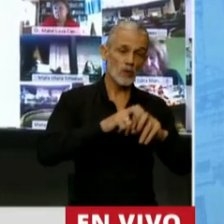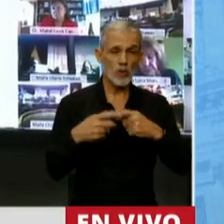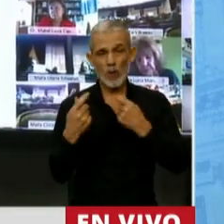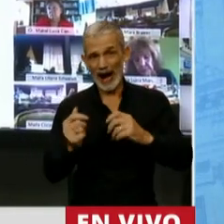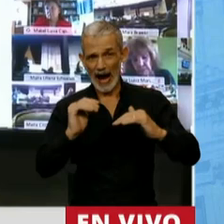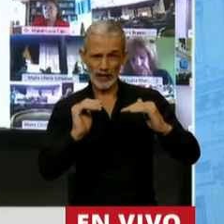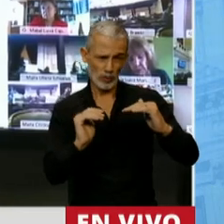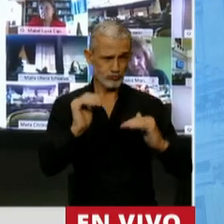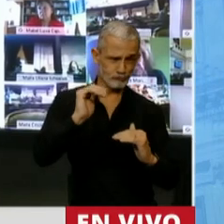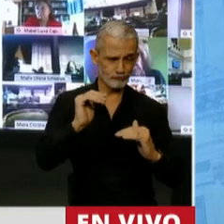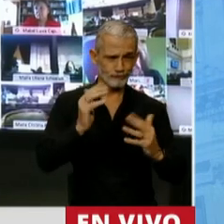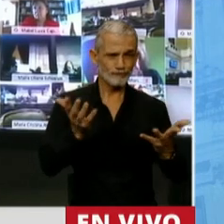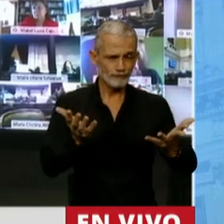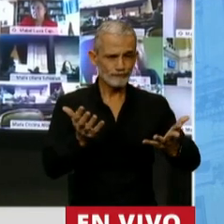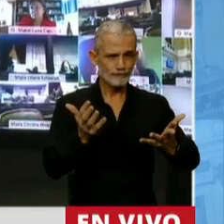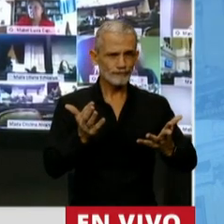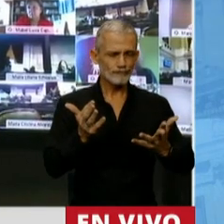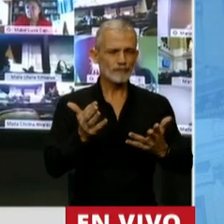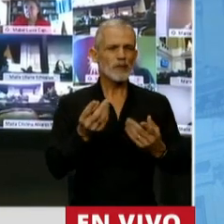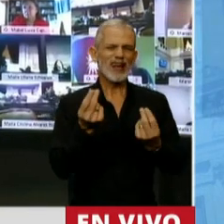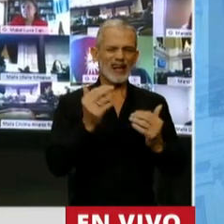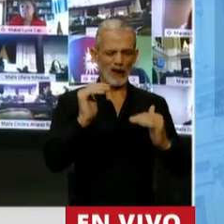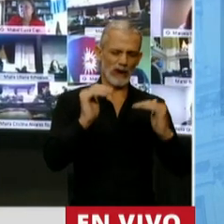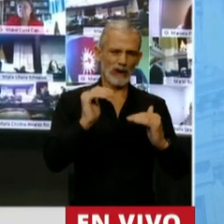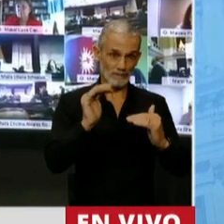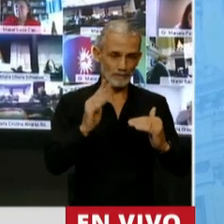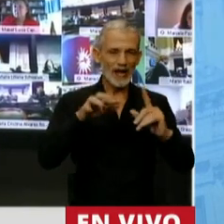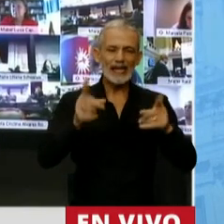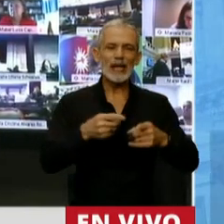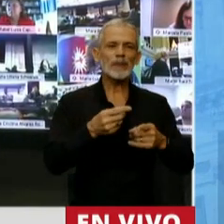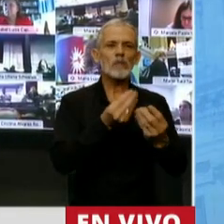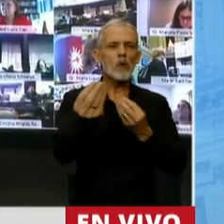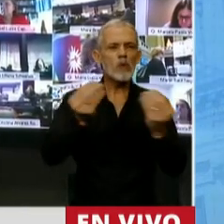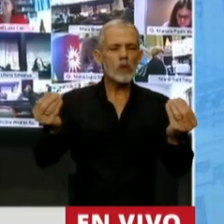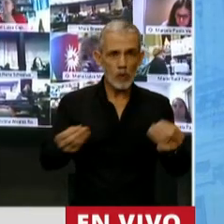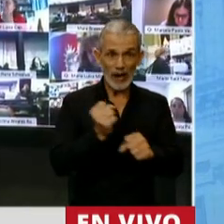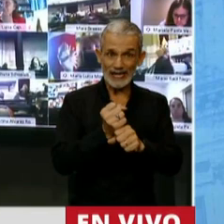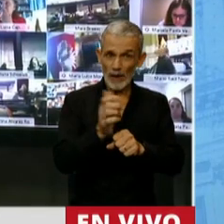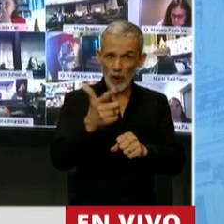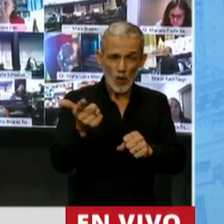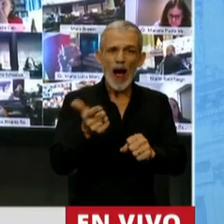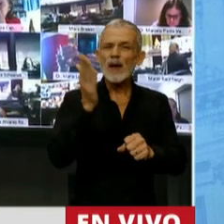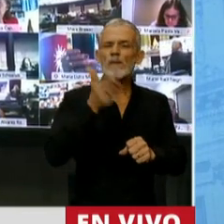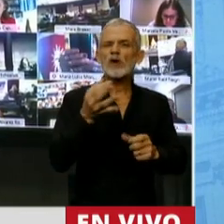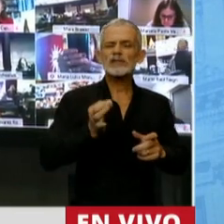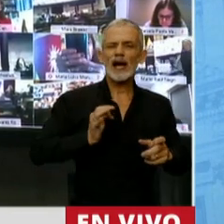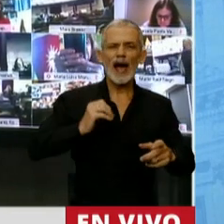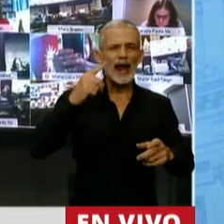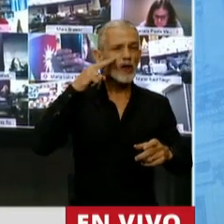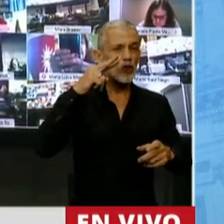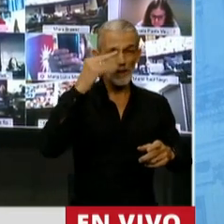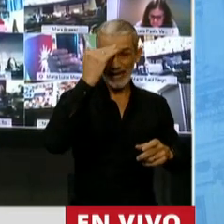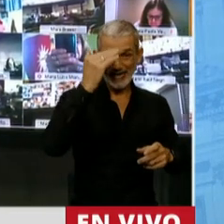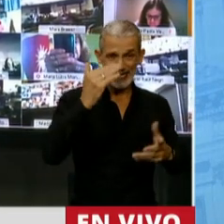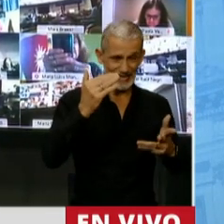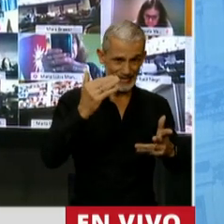intereses, el déficit financiero. También se dice que la tasa de desempleo del último año 2015 fue de 5